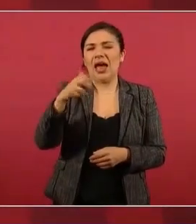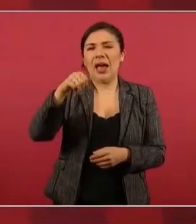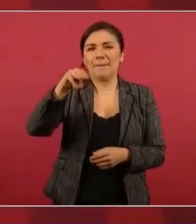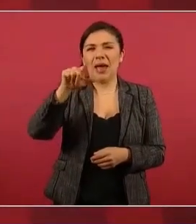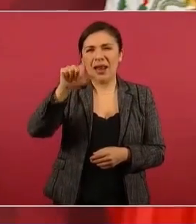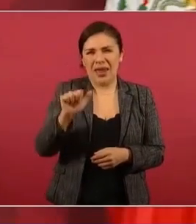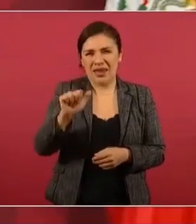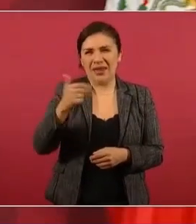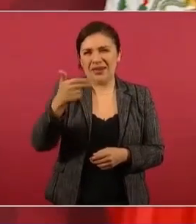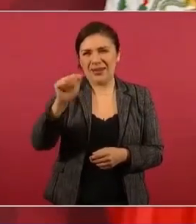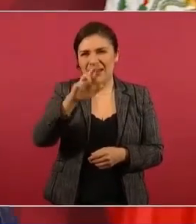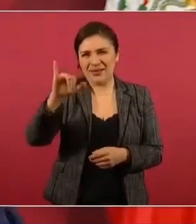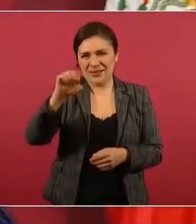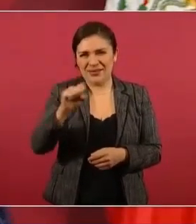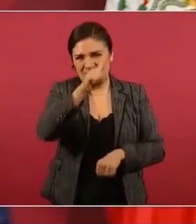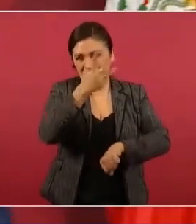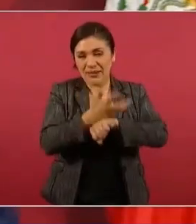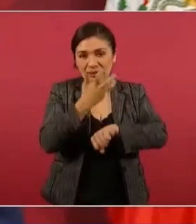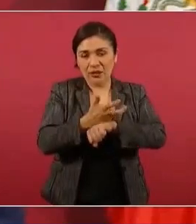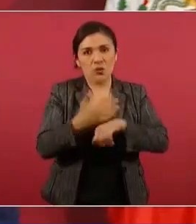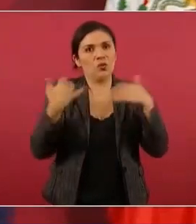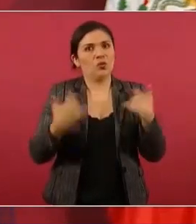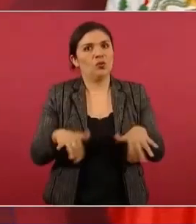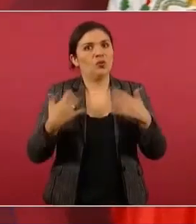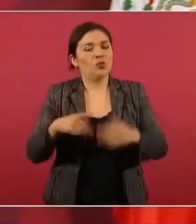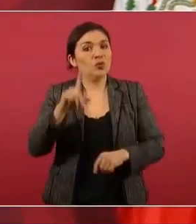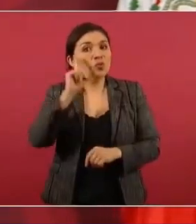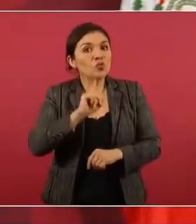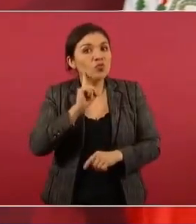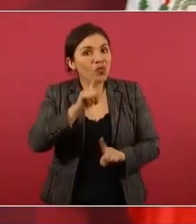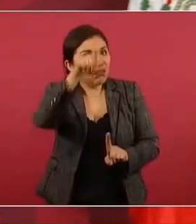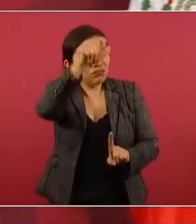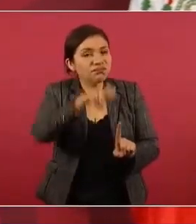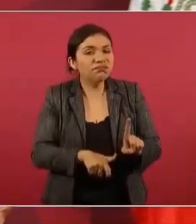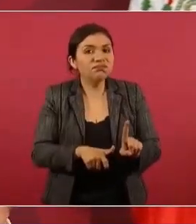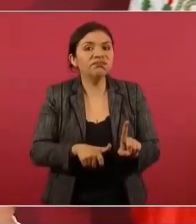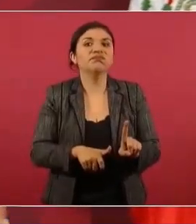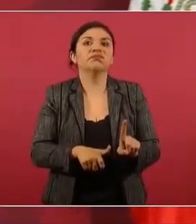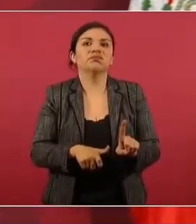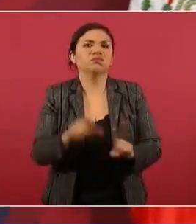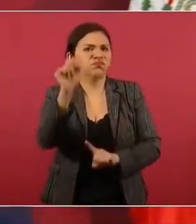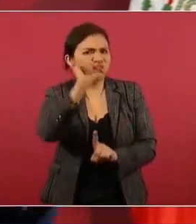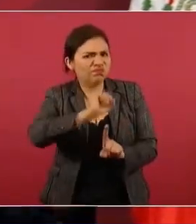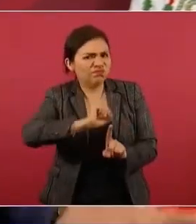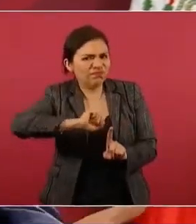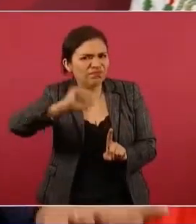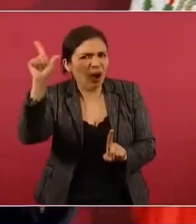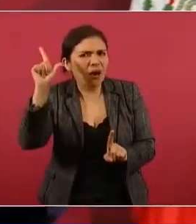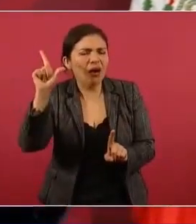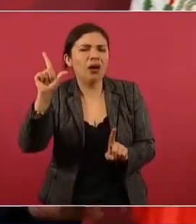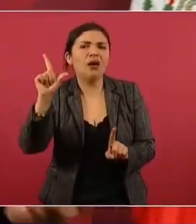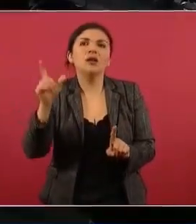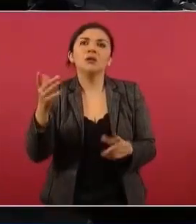Es una mujer extraordinaria,